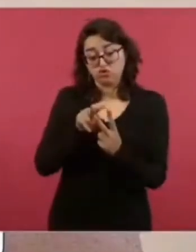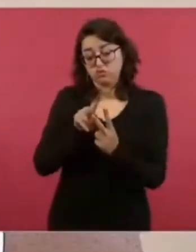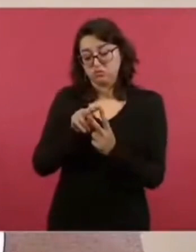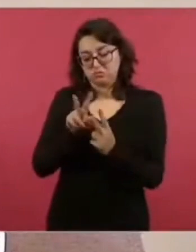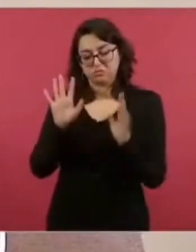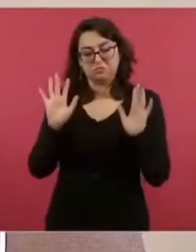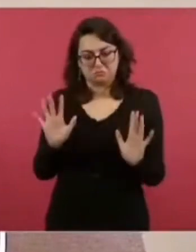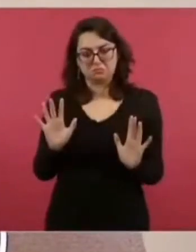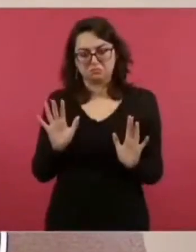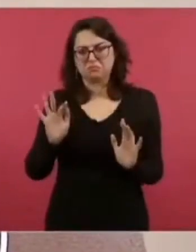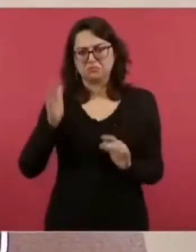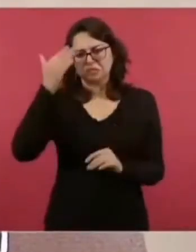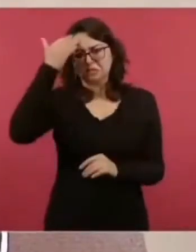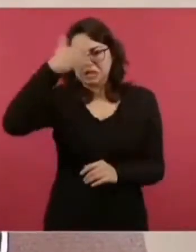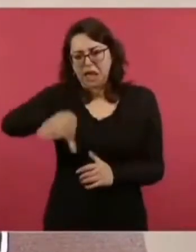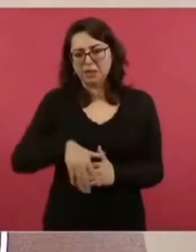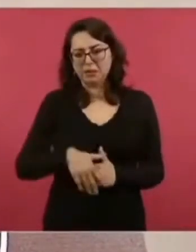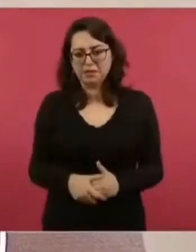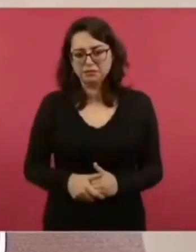Pero un pacifista,